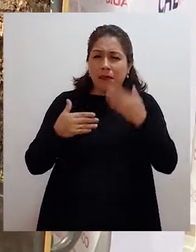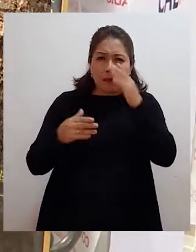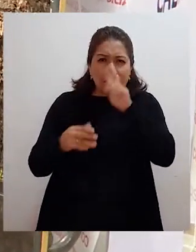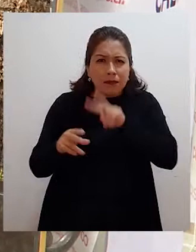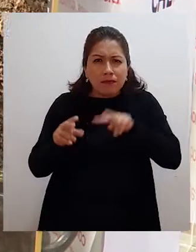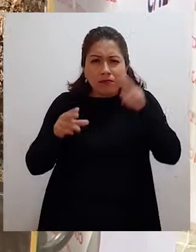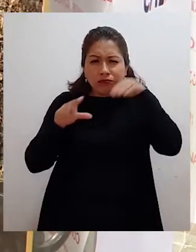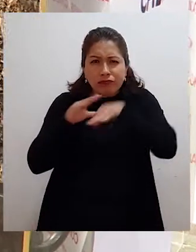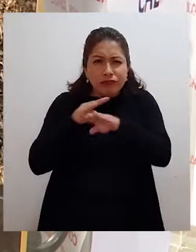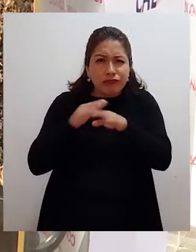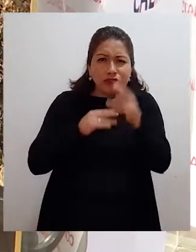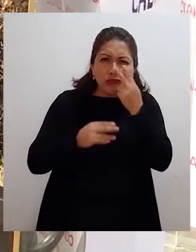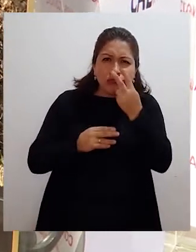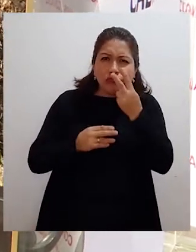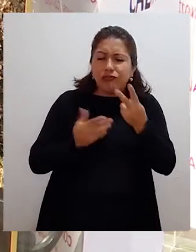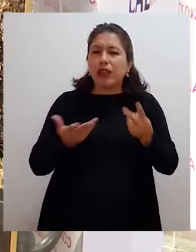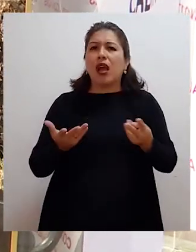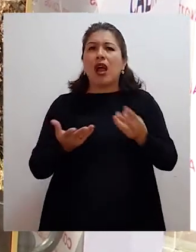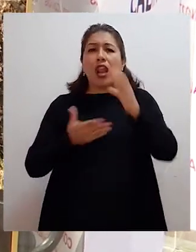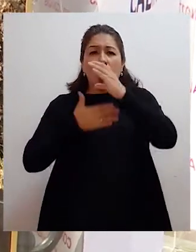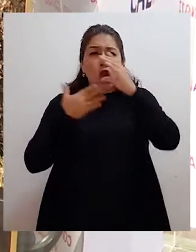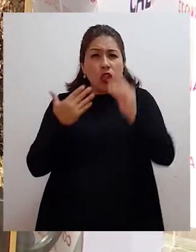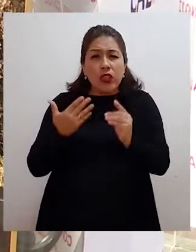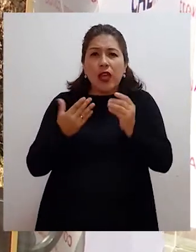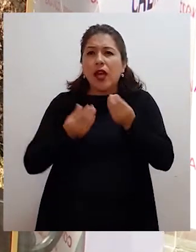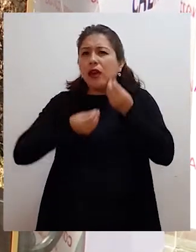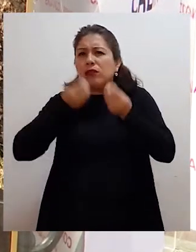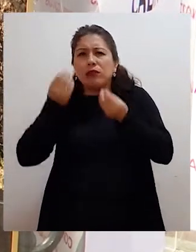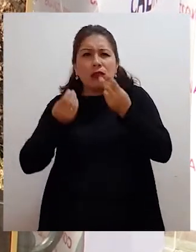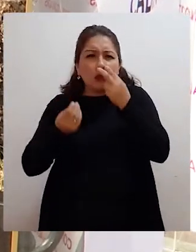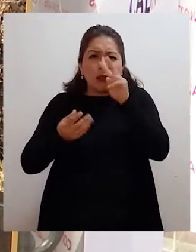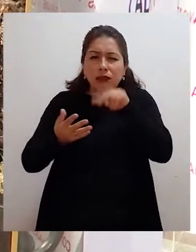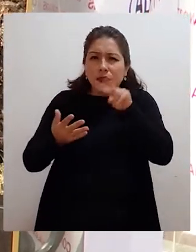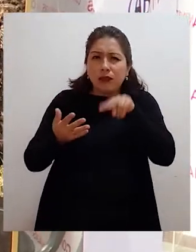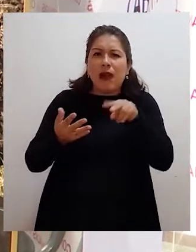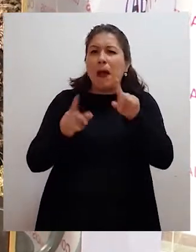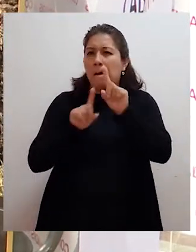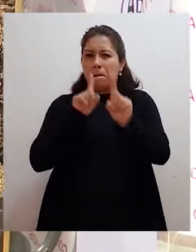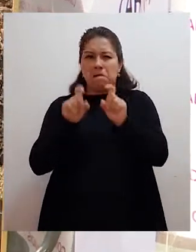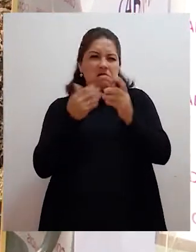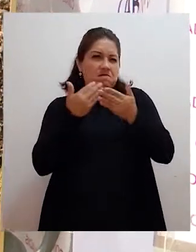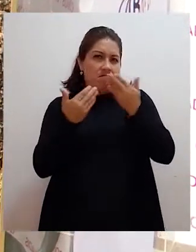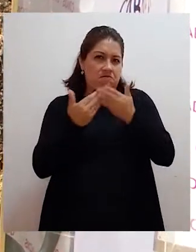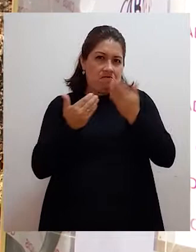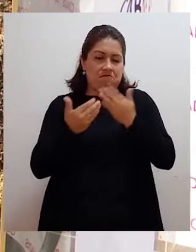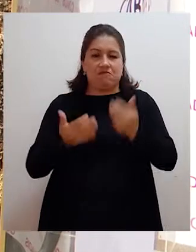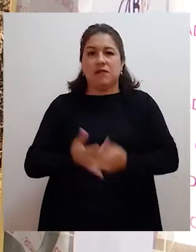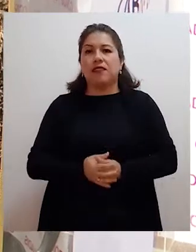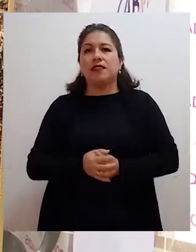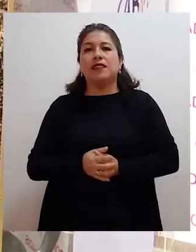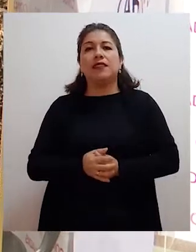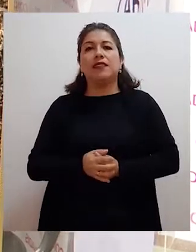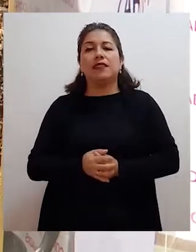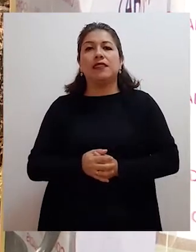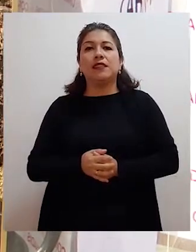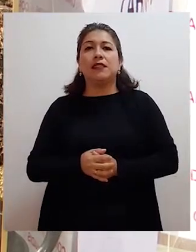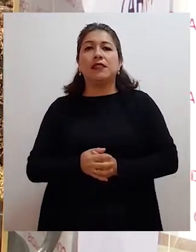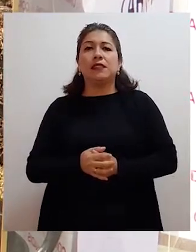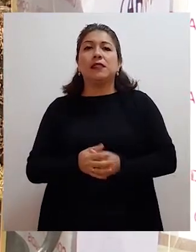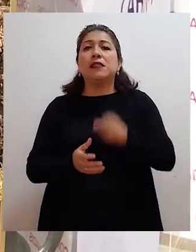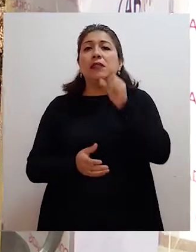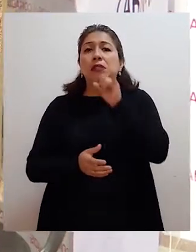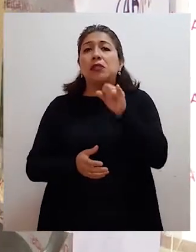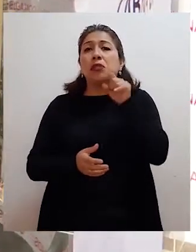con un formulario de verificación virtual, donde responderán a preguntas muy sencillas para efectos de determinar